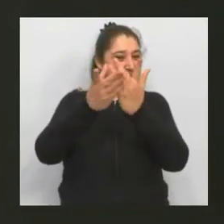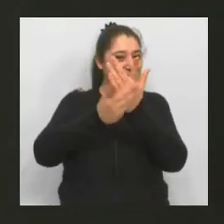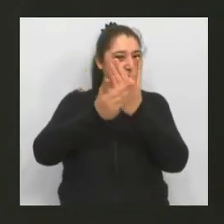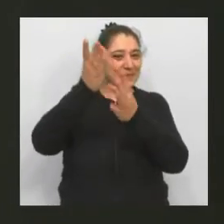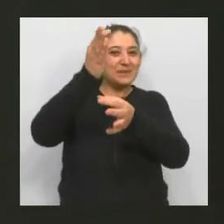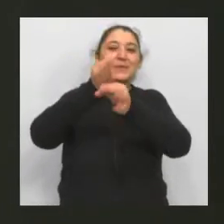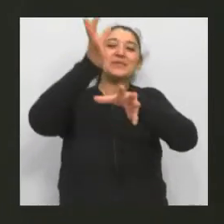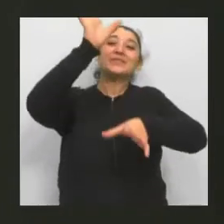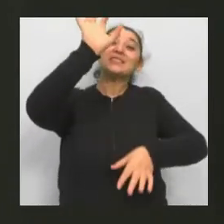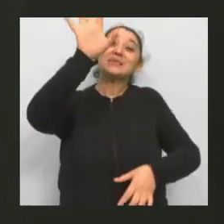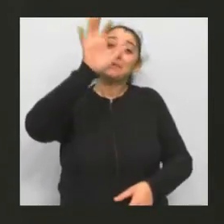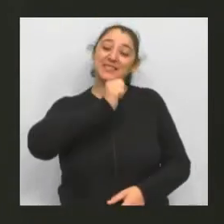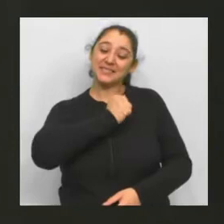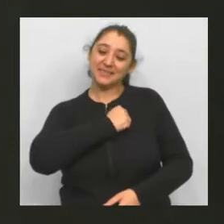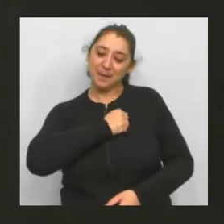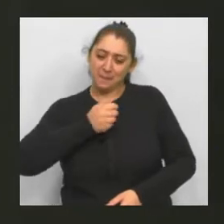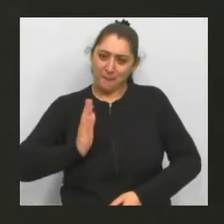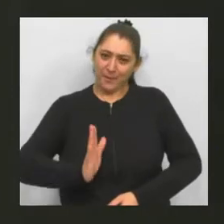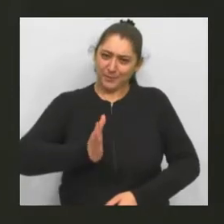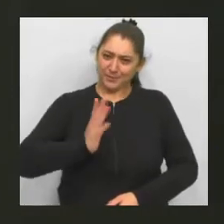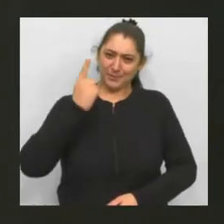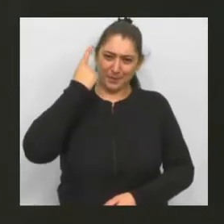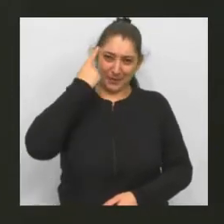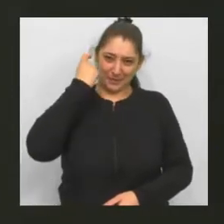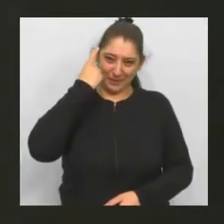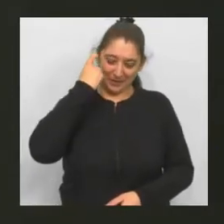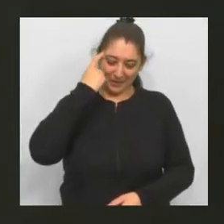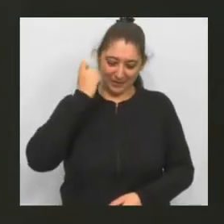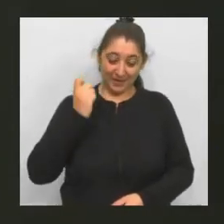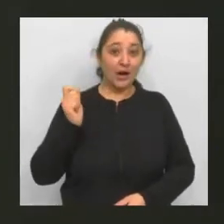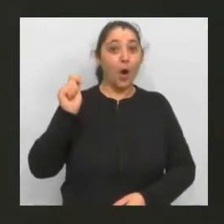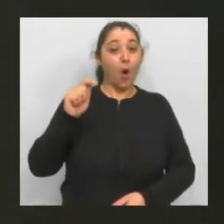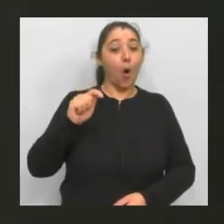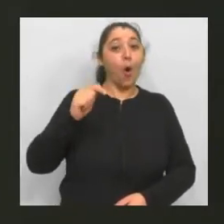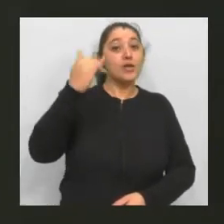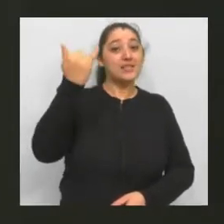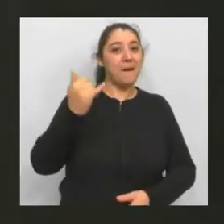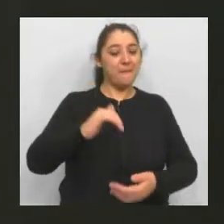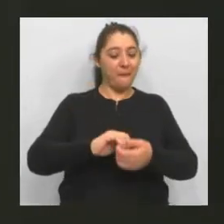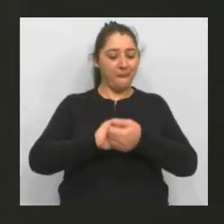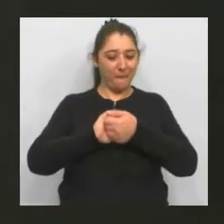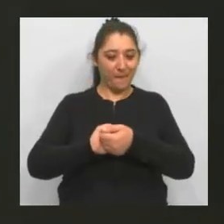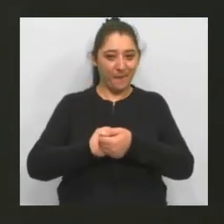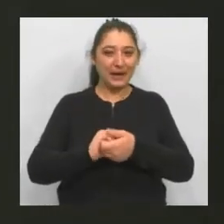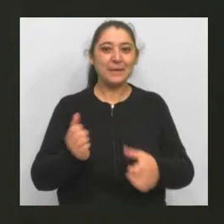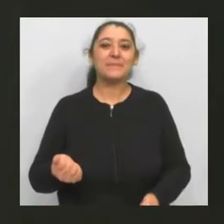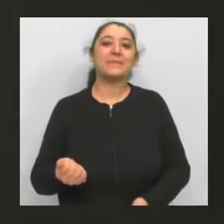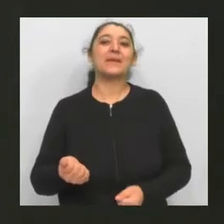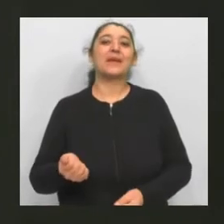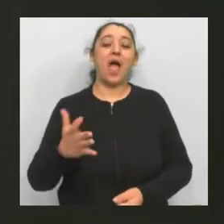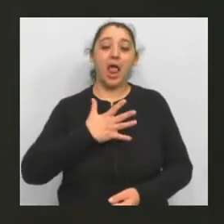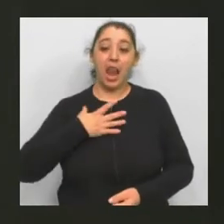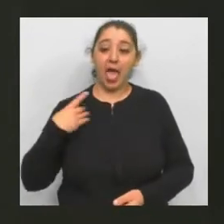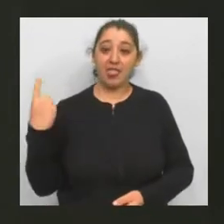Educación de la Provincia de Catamarca para seguir aprendiendo! Hoy estamos con una amiga entrañable que es